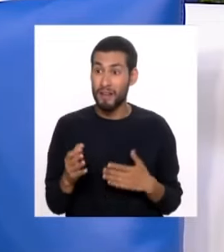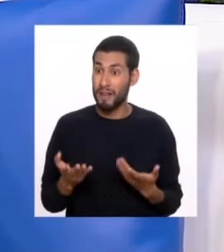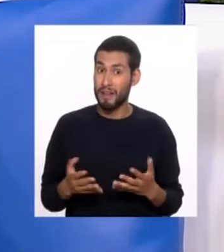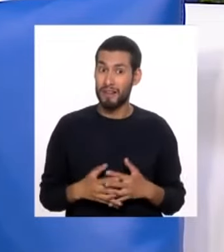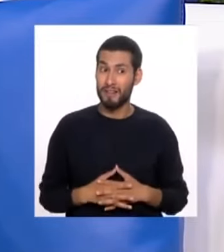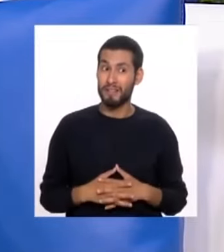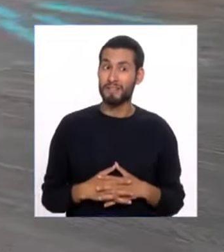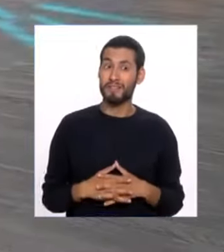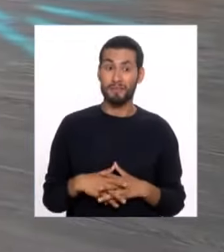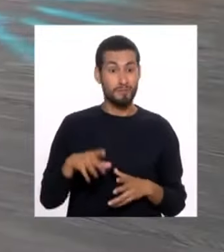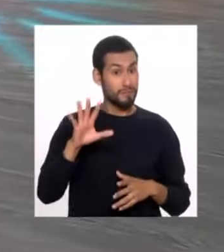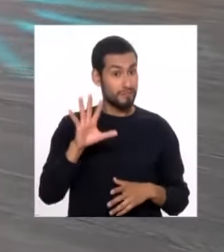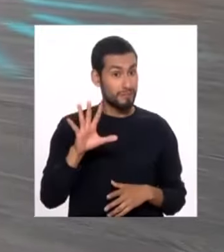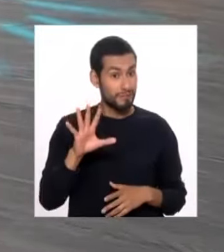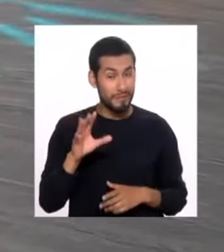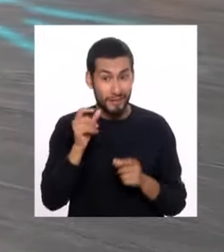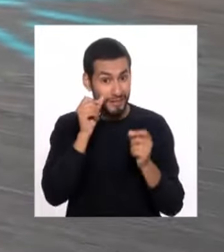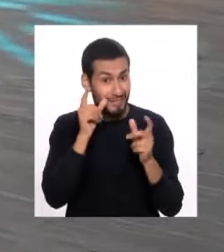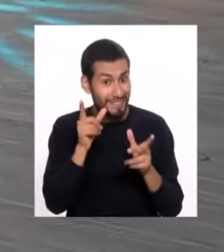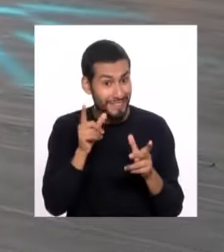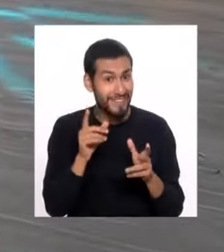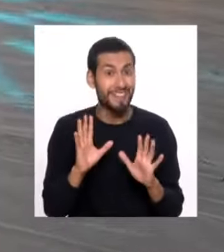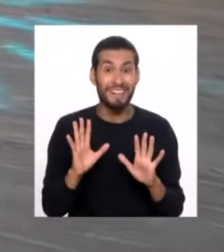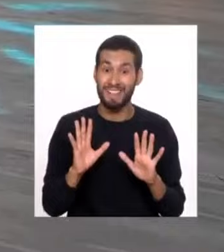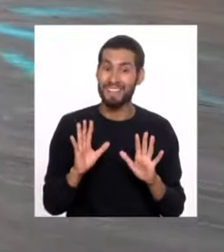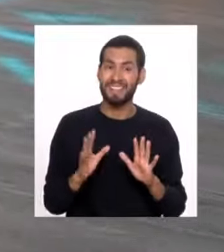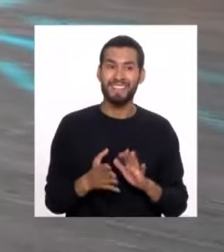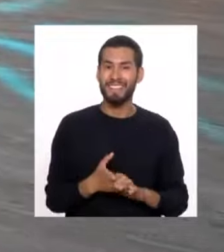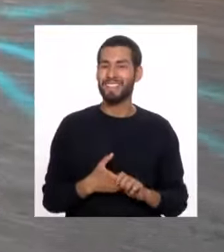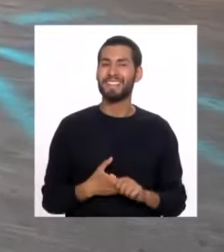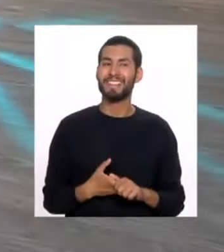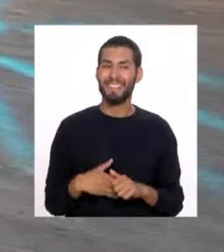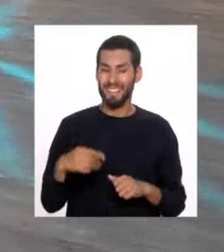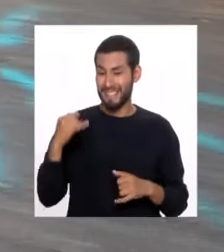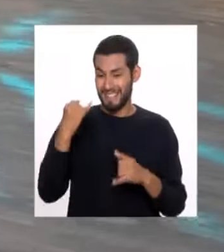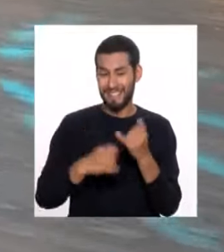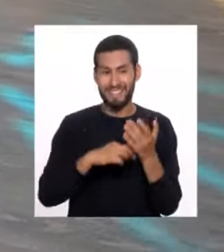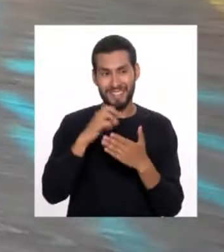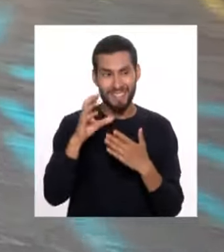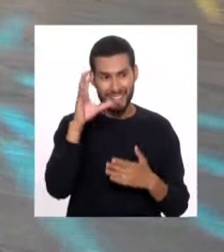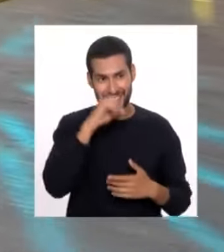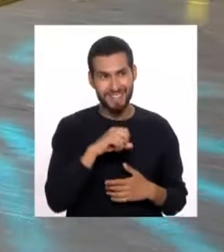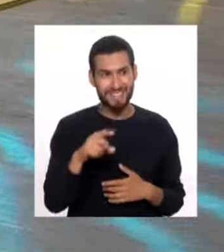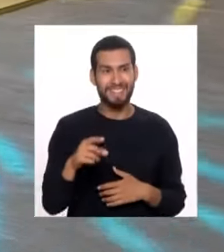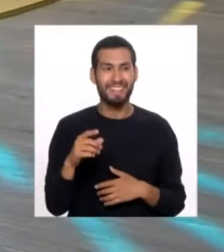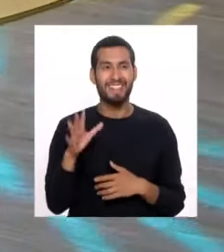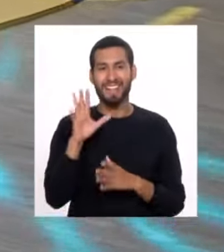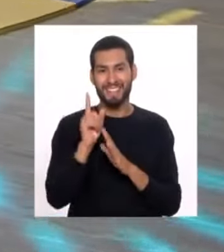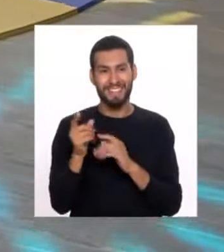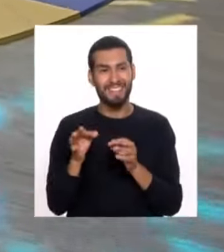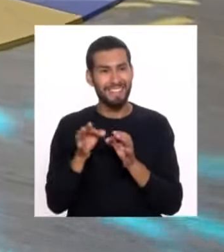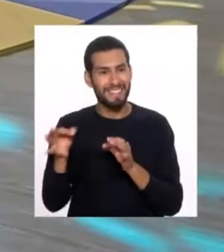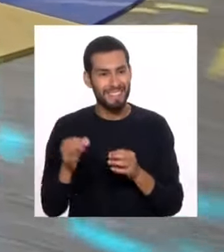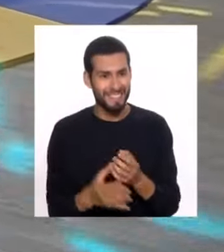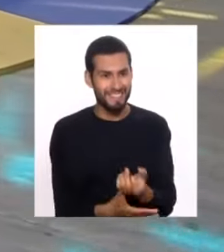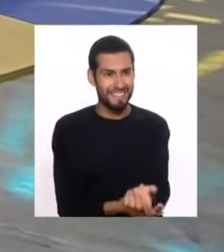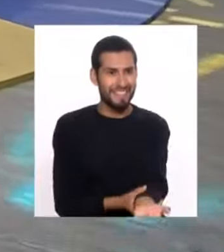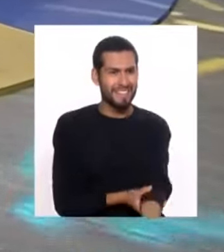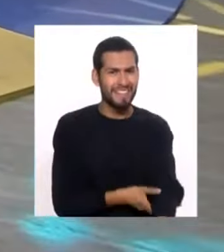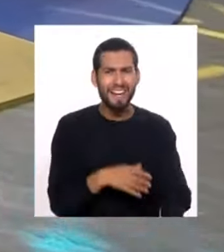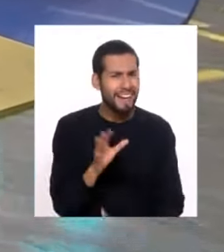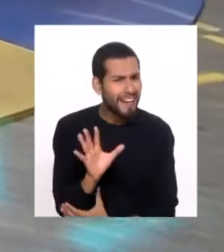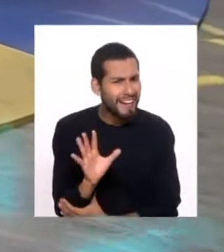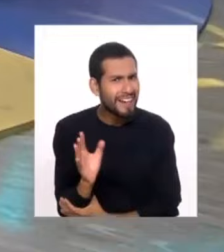a ver, a ver. Ya le he interesado. Ya, ya, ya. ¿Cómo, cómo? Iba a acabar el programa, pero ya he hecho cinco minutos más. ¿Qué pasó? Por